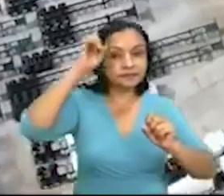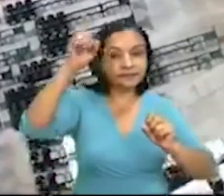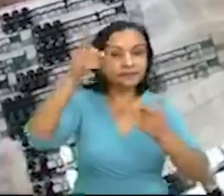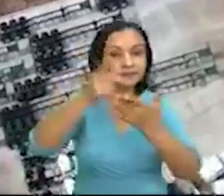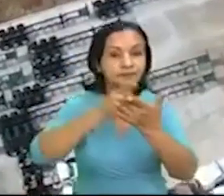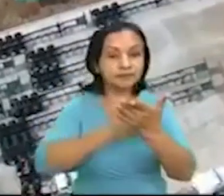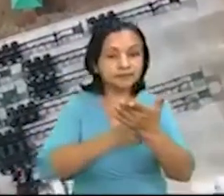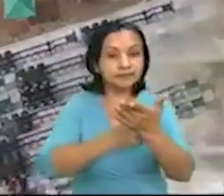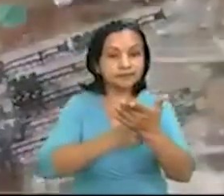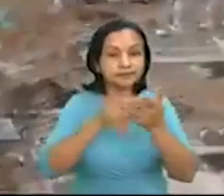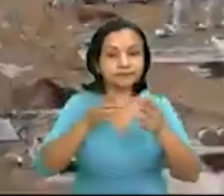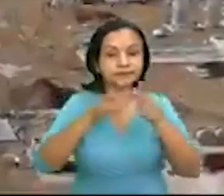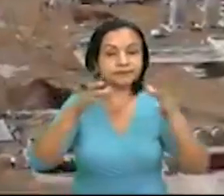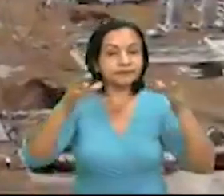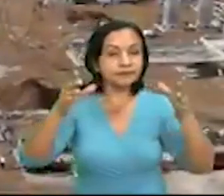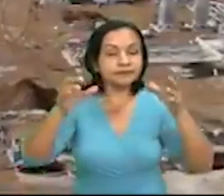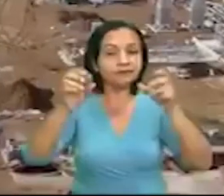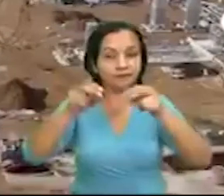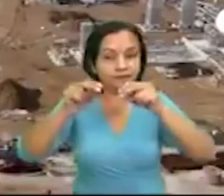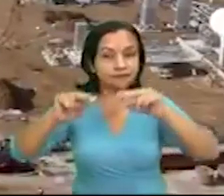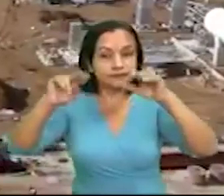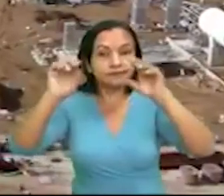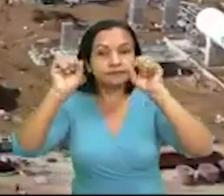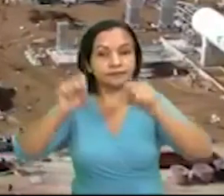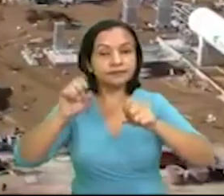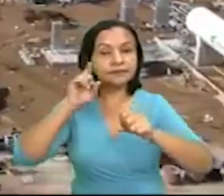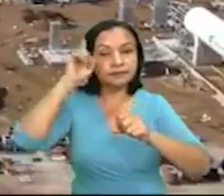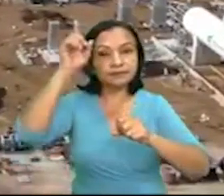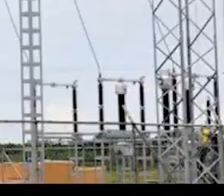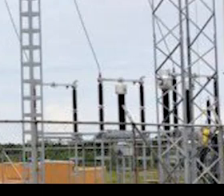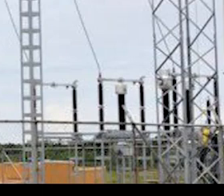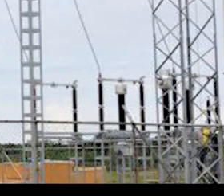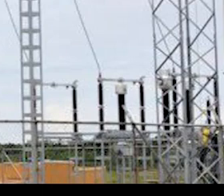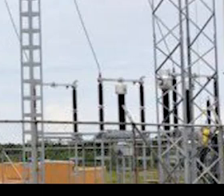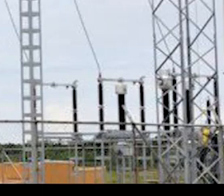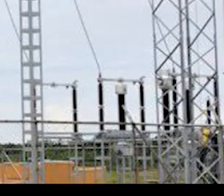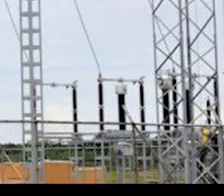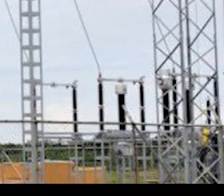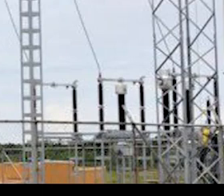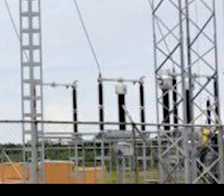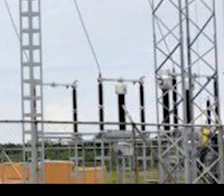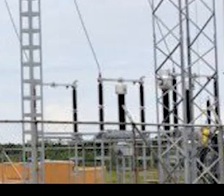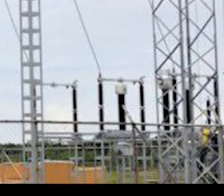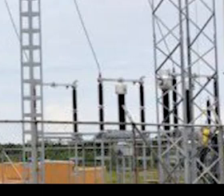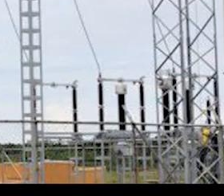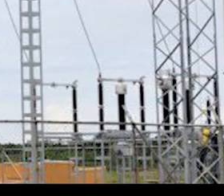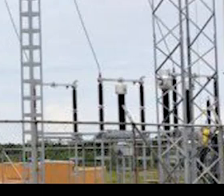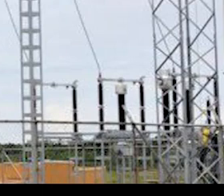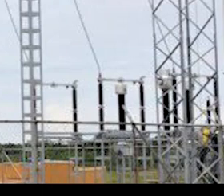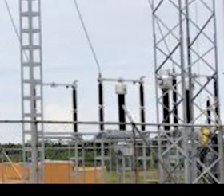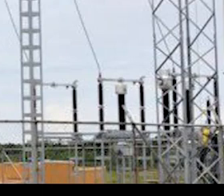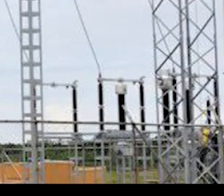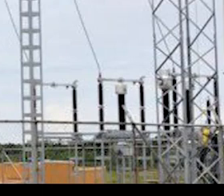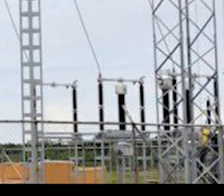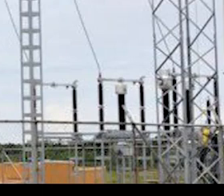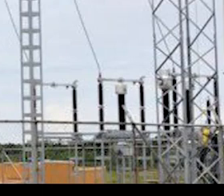vinculados a la generación de energía a base de fuentes naturales. El mes de septiembre, como lo podemos